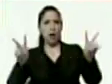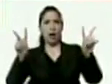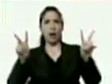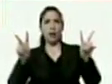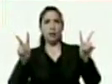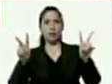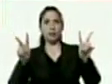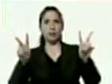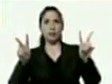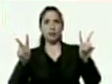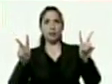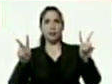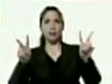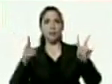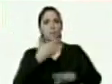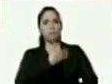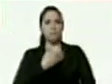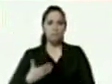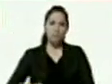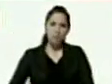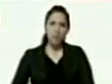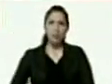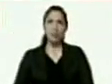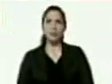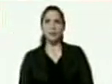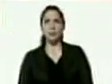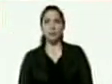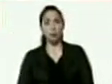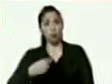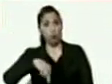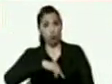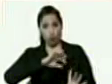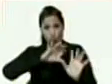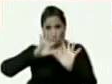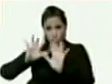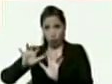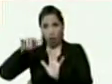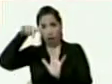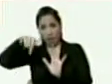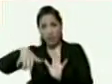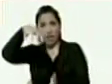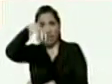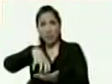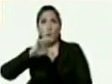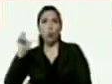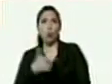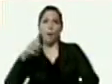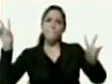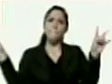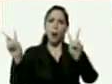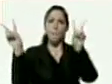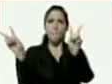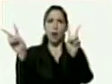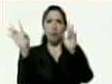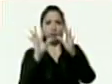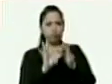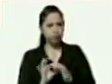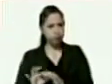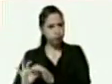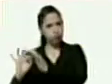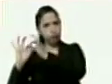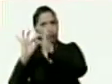Venezuela presidente hoy nos encontramos en el estado guarico en victoria unido